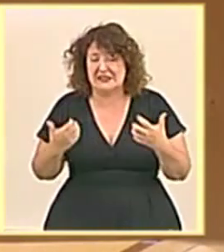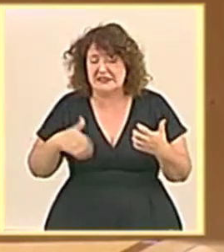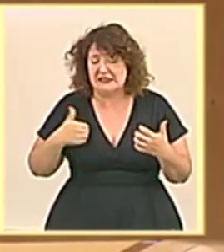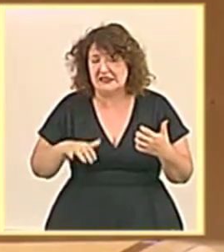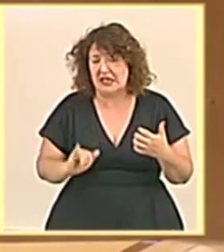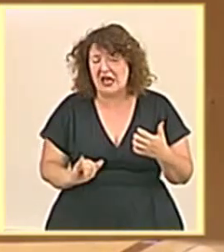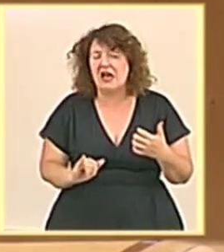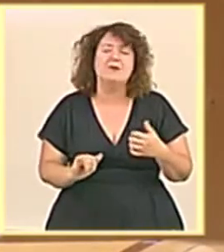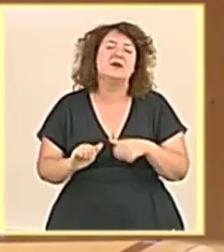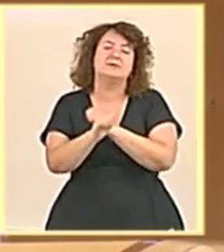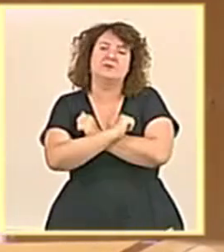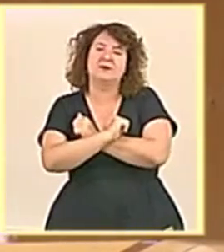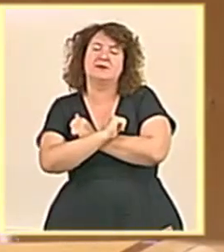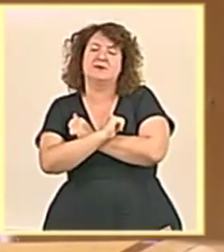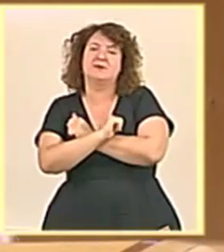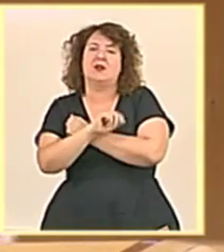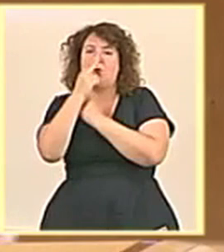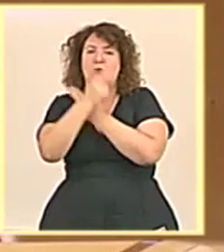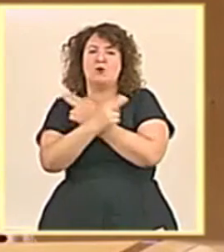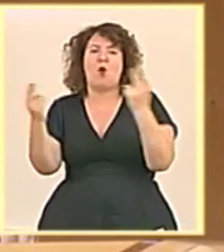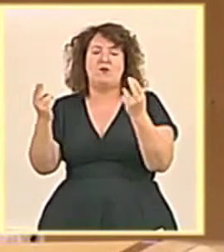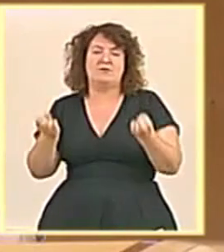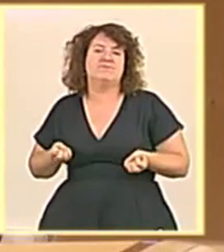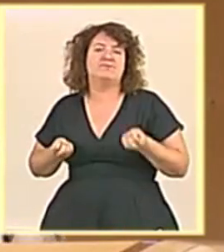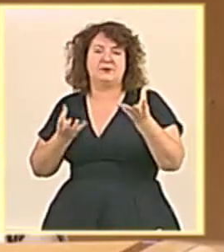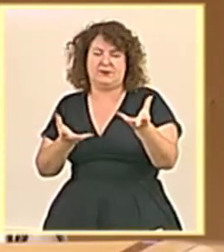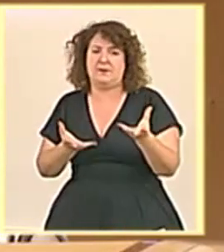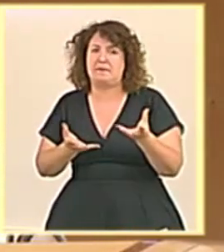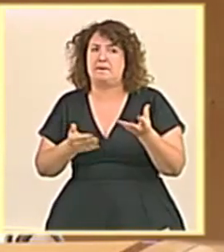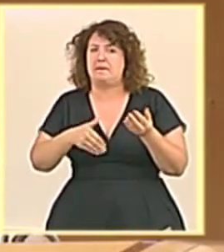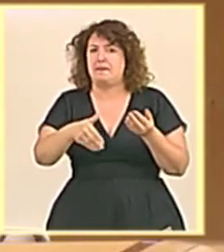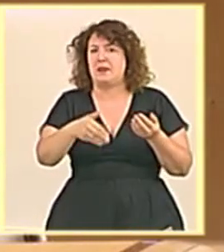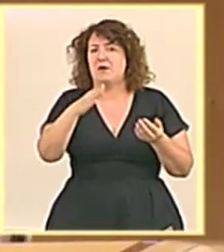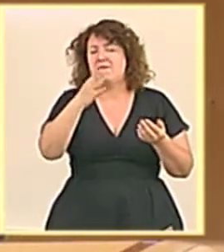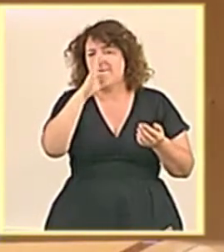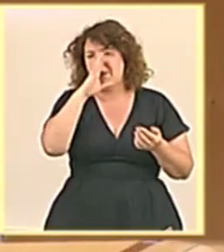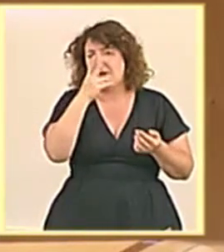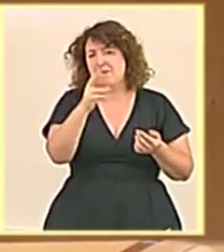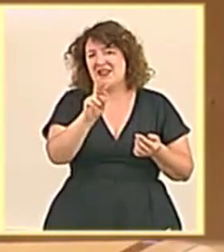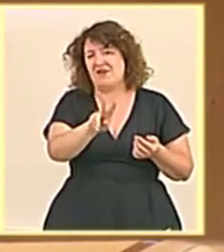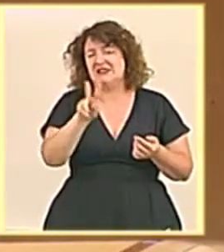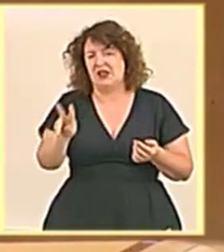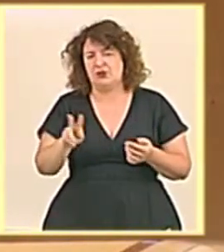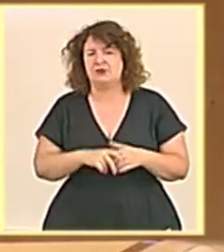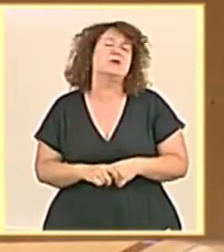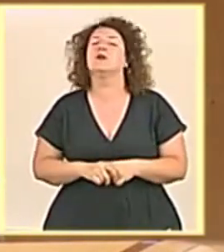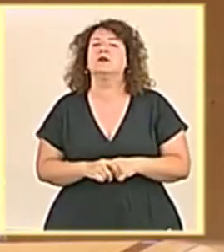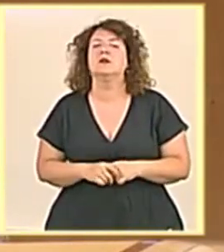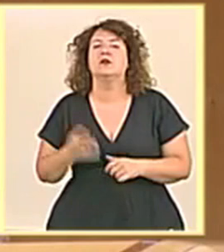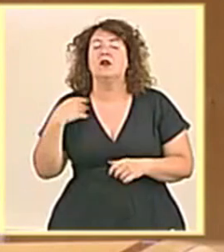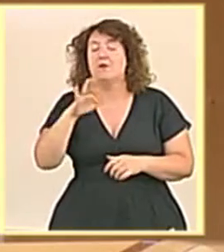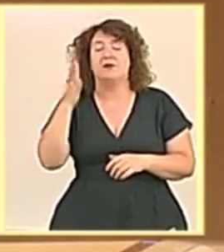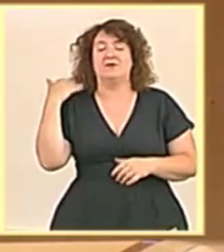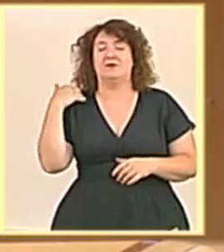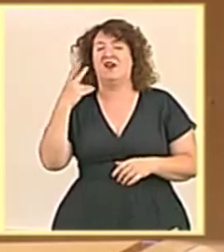estos momentos, sometido a información pública hasta febrero de 2022, en el que fue remitido a la